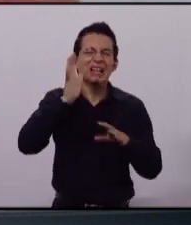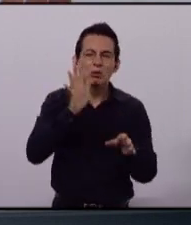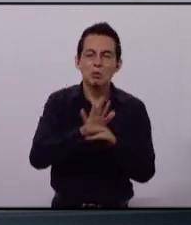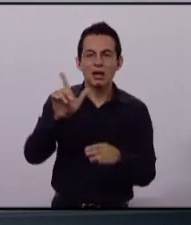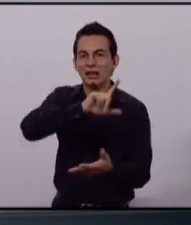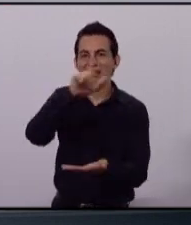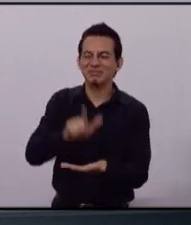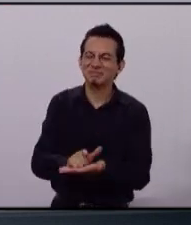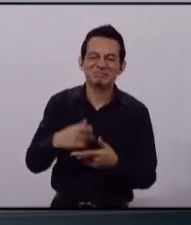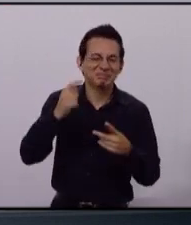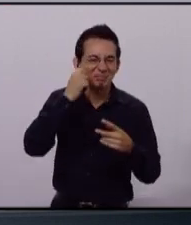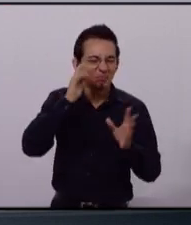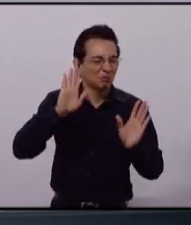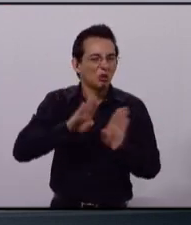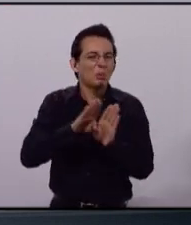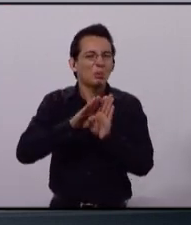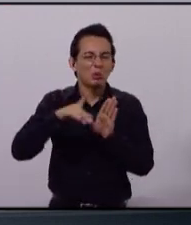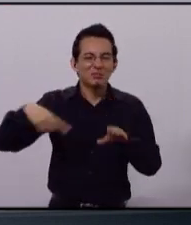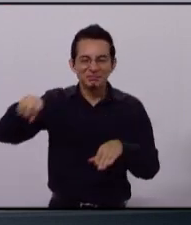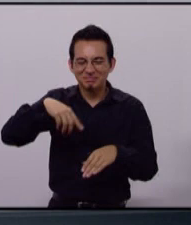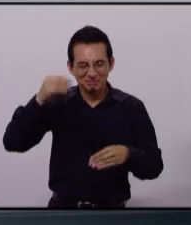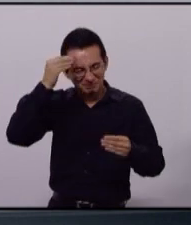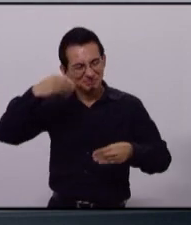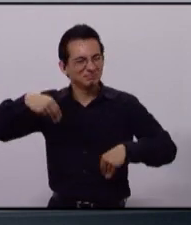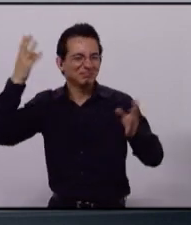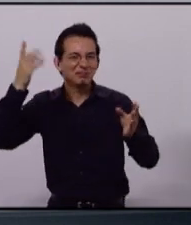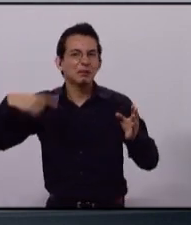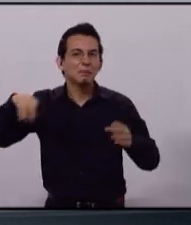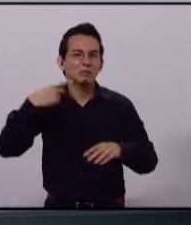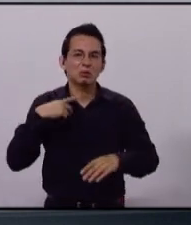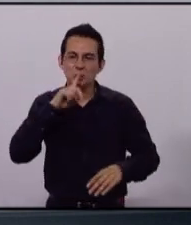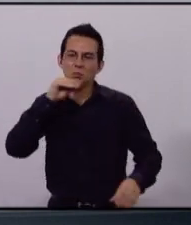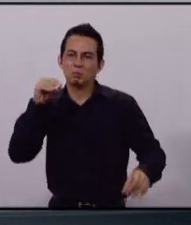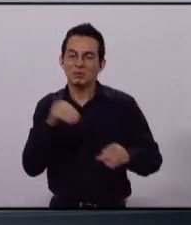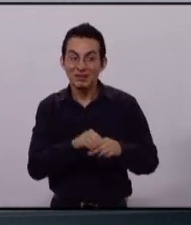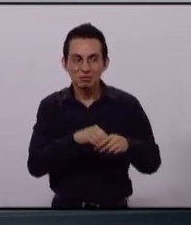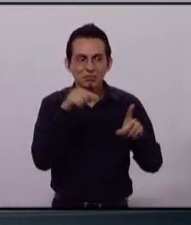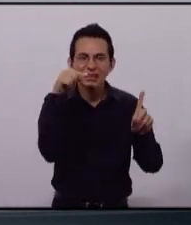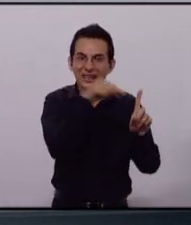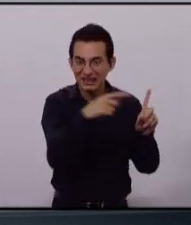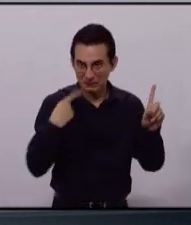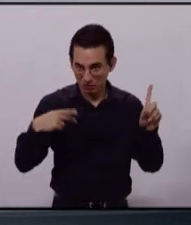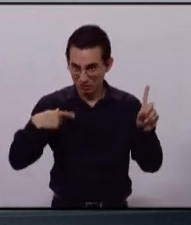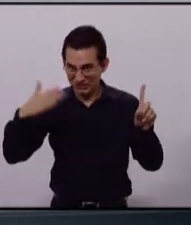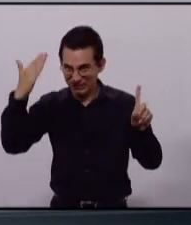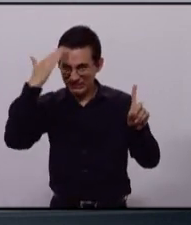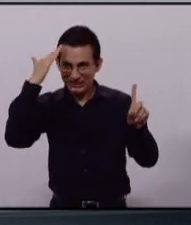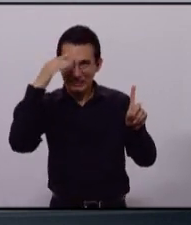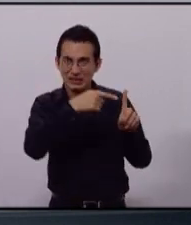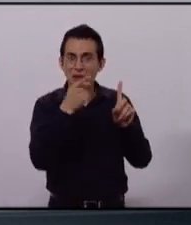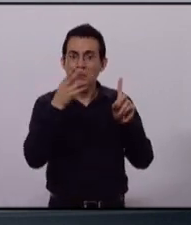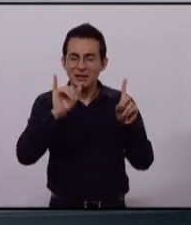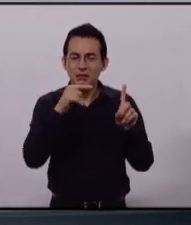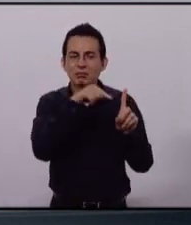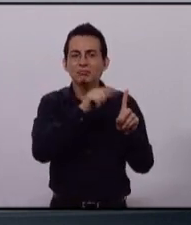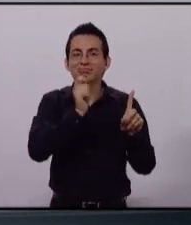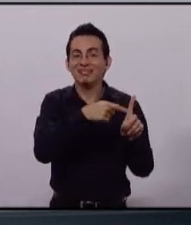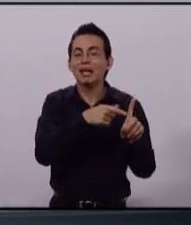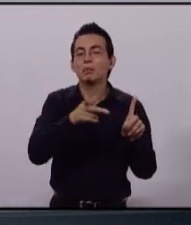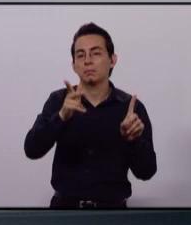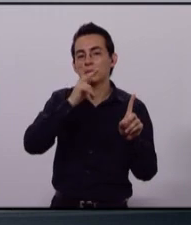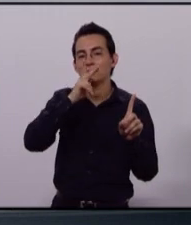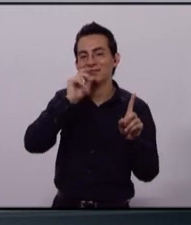sin que nadie se entere. Bueno, pues este personaje que comanda las campañas del PRI es padre también del